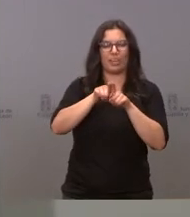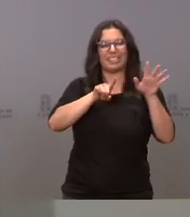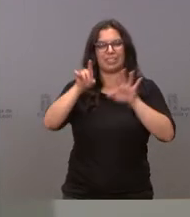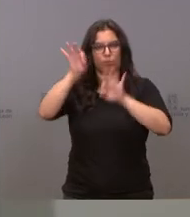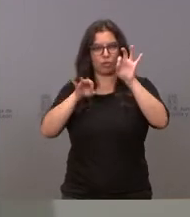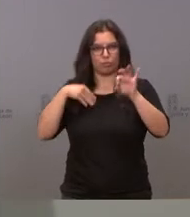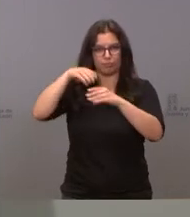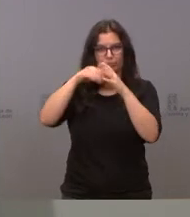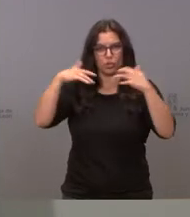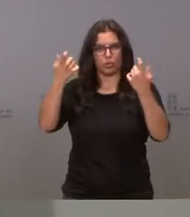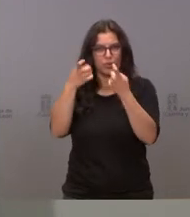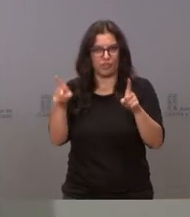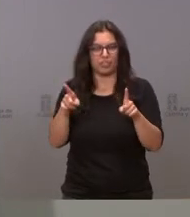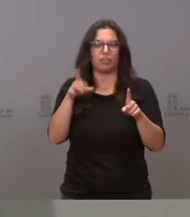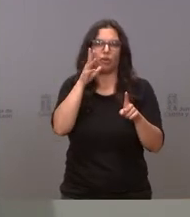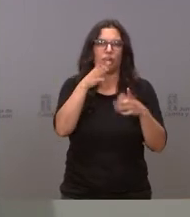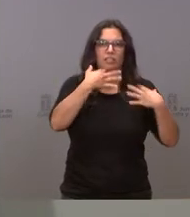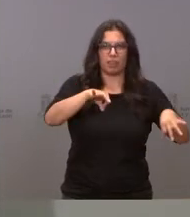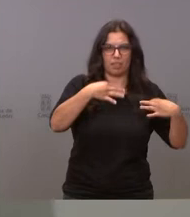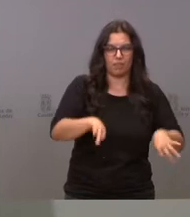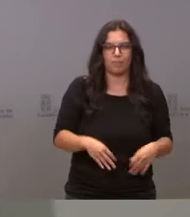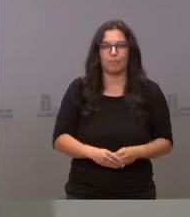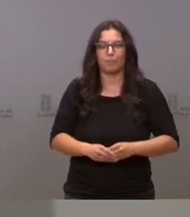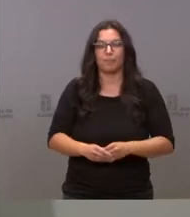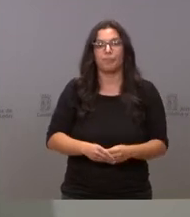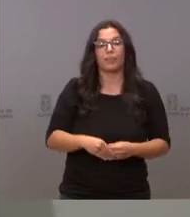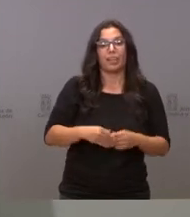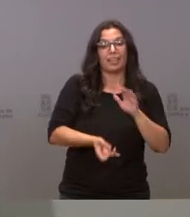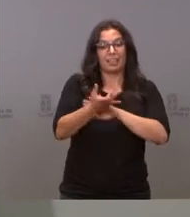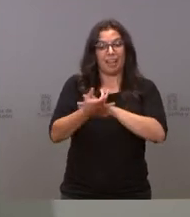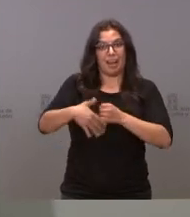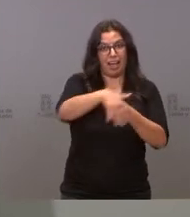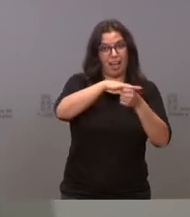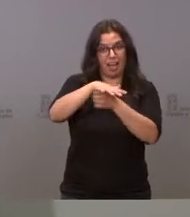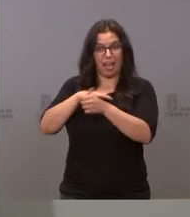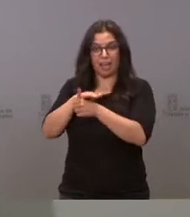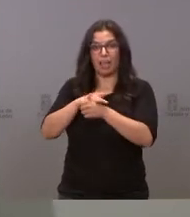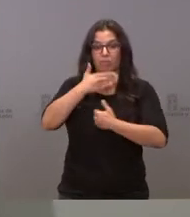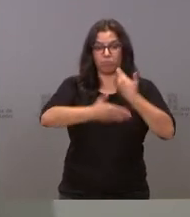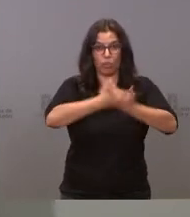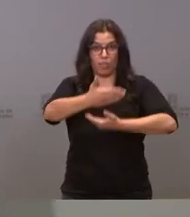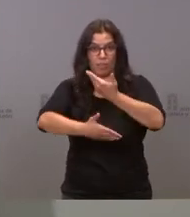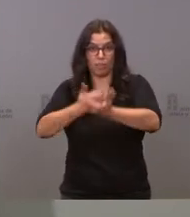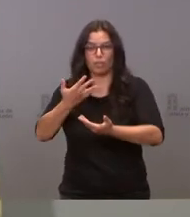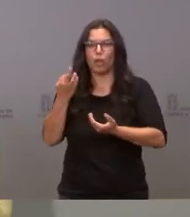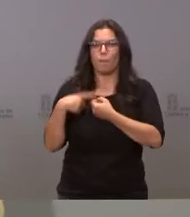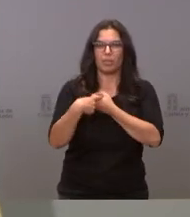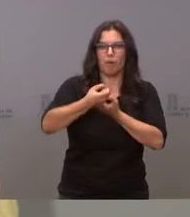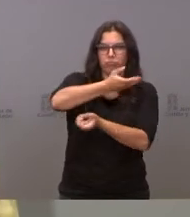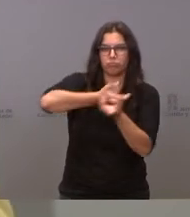El procedimiento de constitución de estas áreas va a ser mucho más participativo. Nuestra intención es que se desarrolle